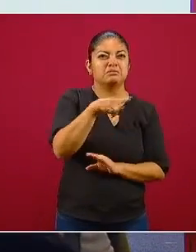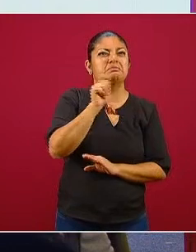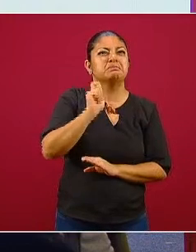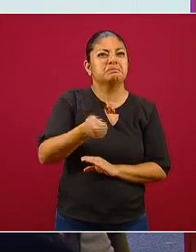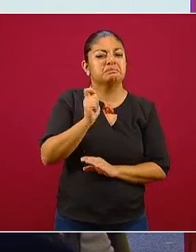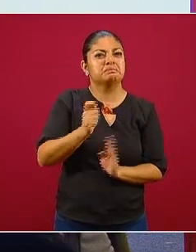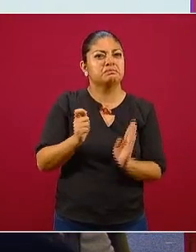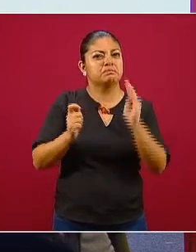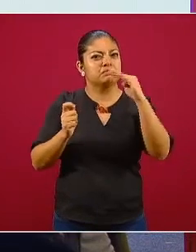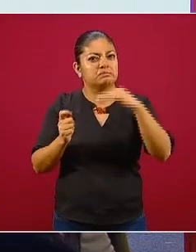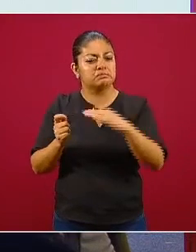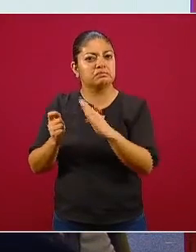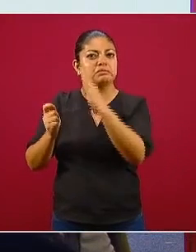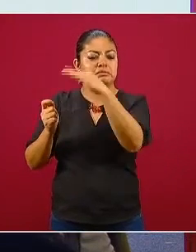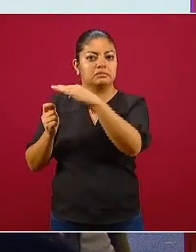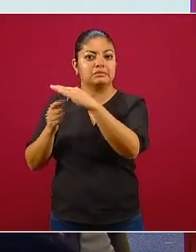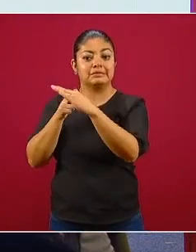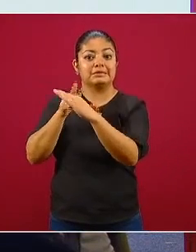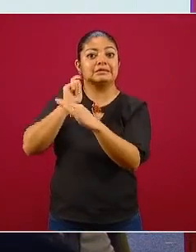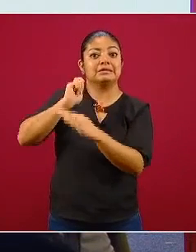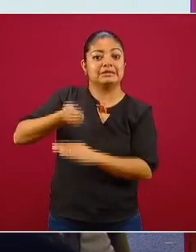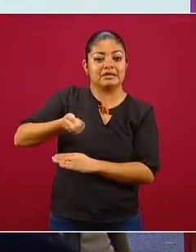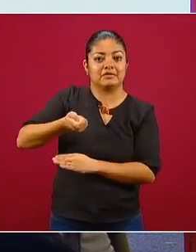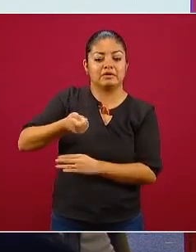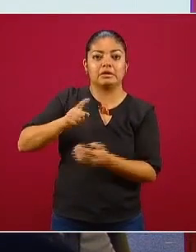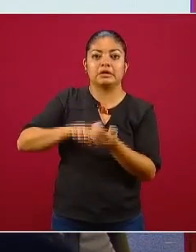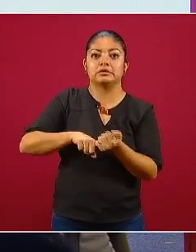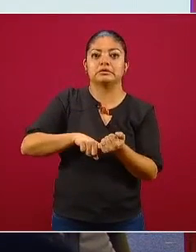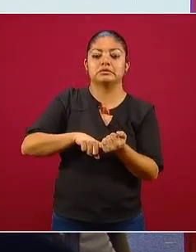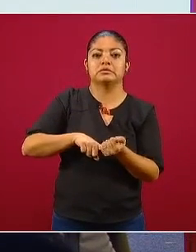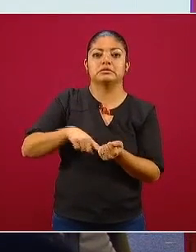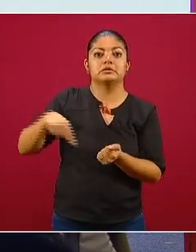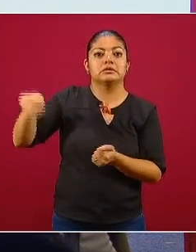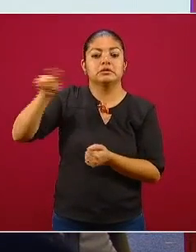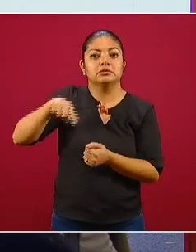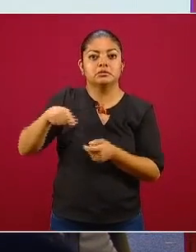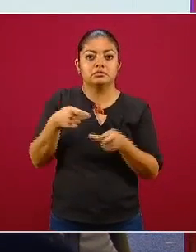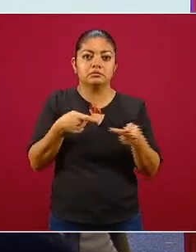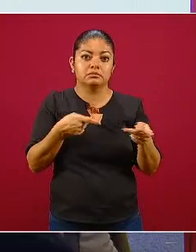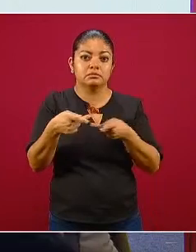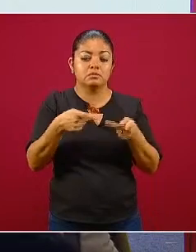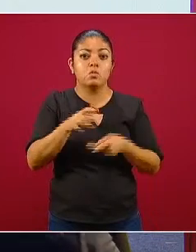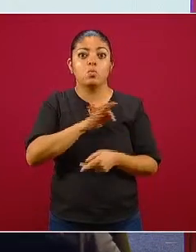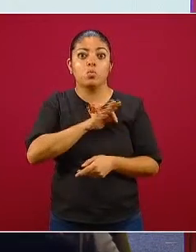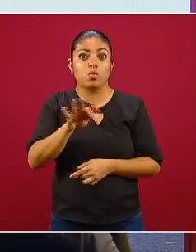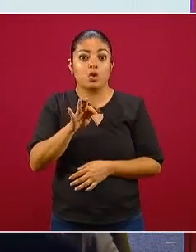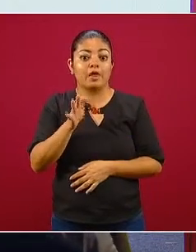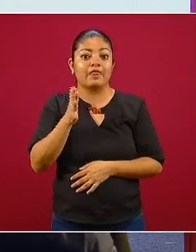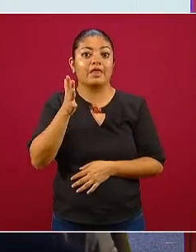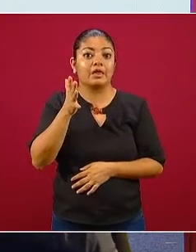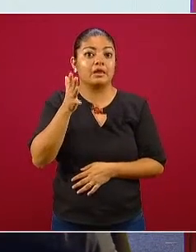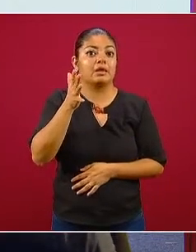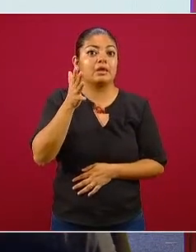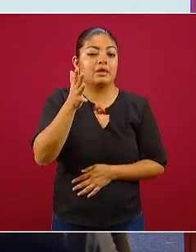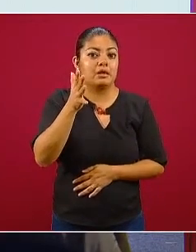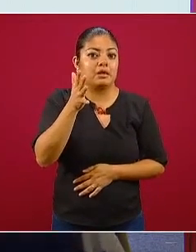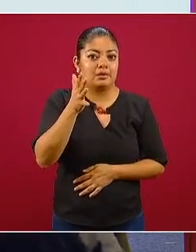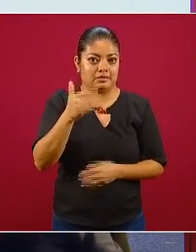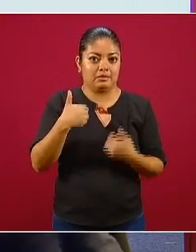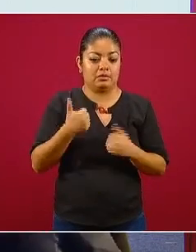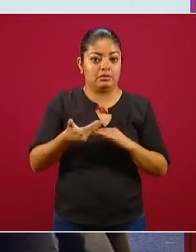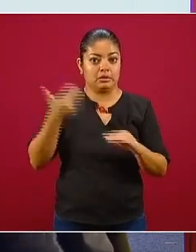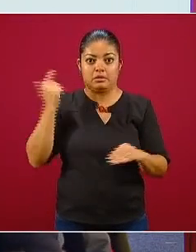curvas. El significado de estas curvas es la predicción de lo que podría ocurrir ya con el escenario de las